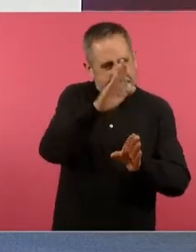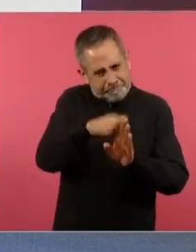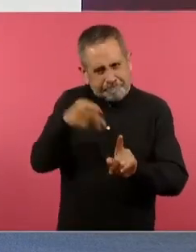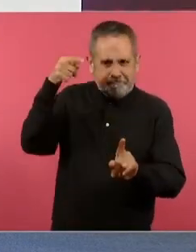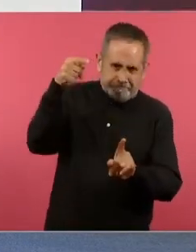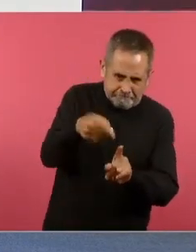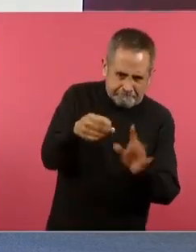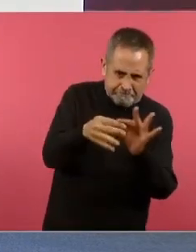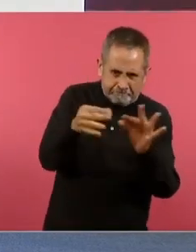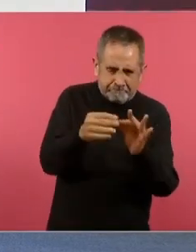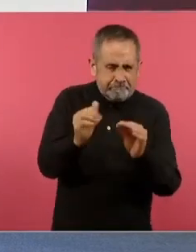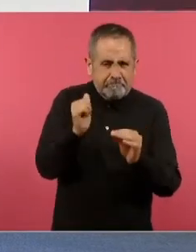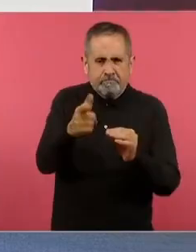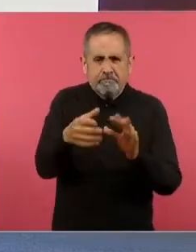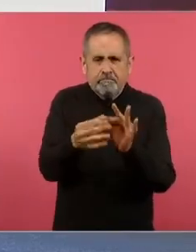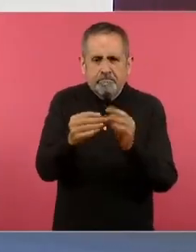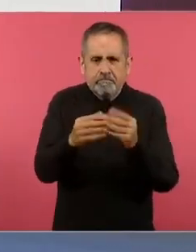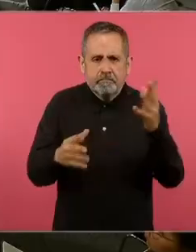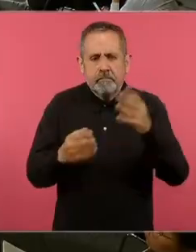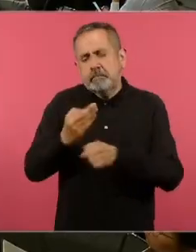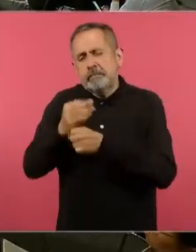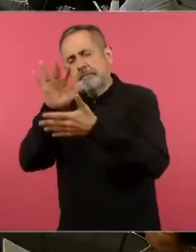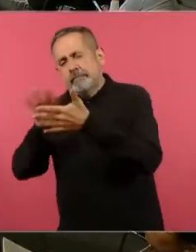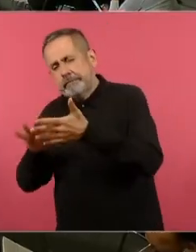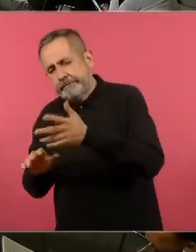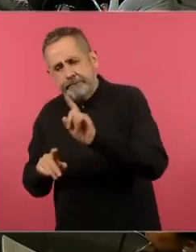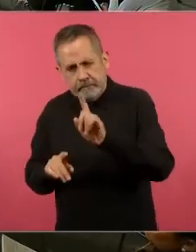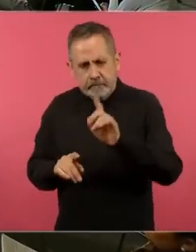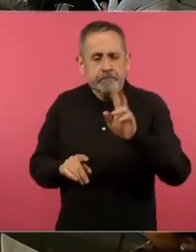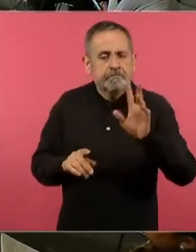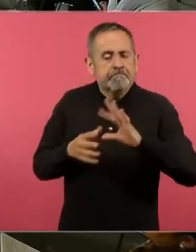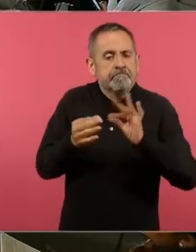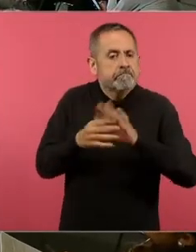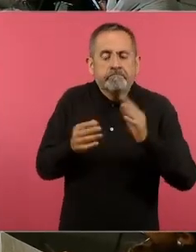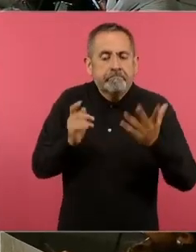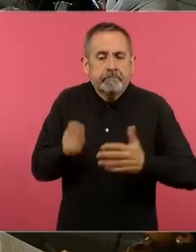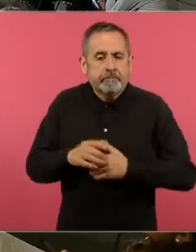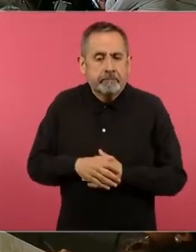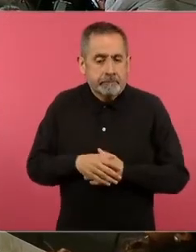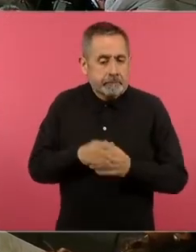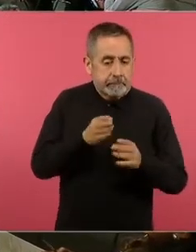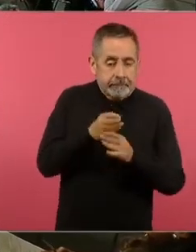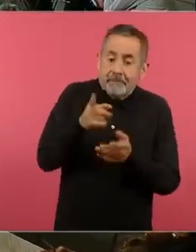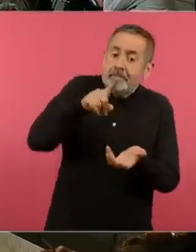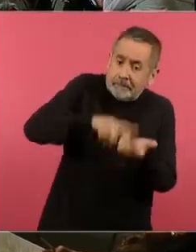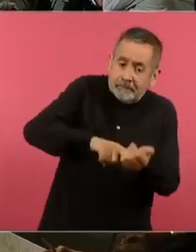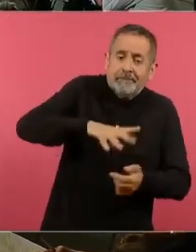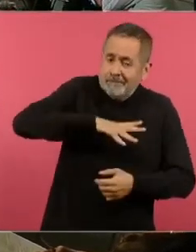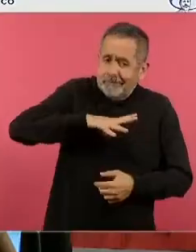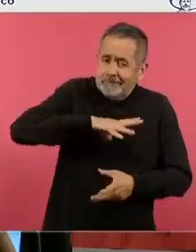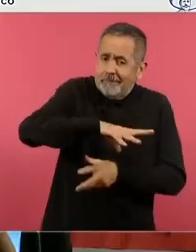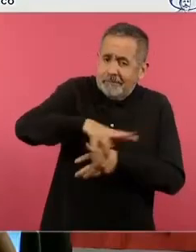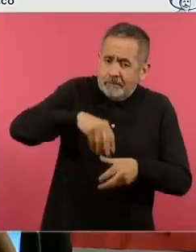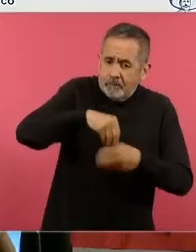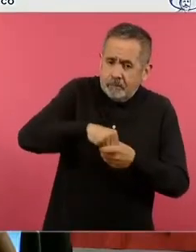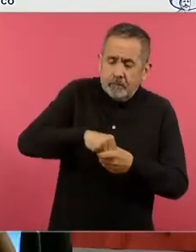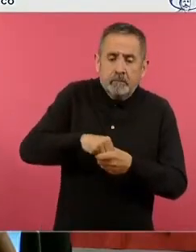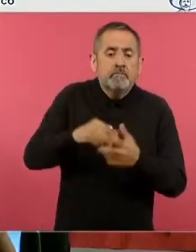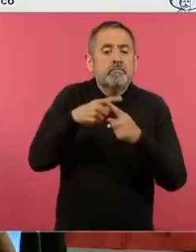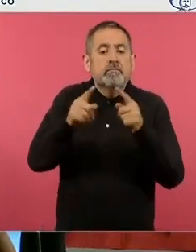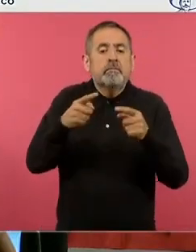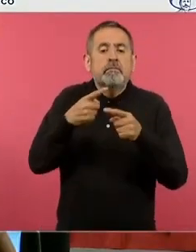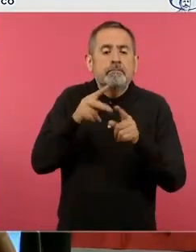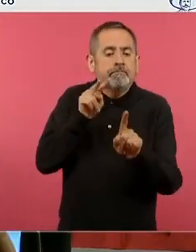en alguna disciplina no lo voy a leer ahorita pero no es que las disciplinas no estén lo que pasa es que le dimos